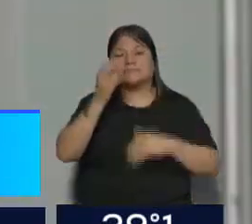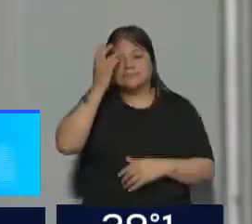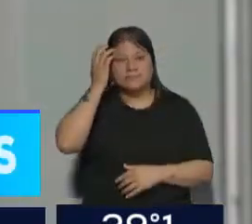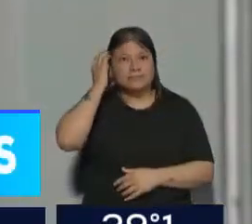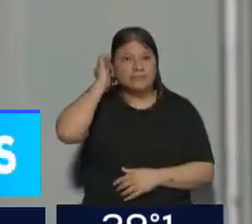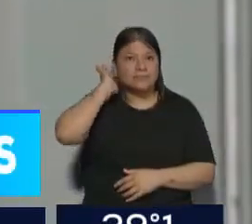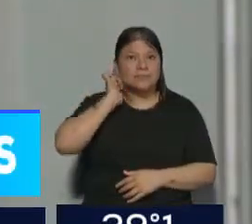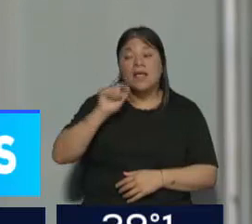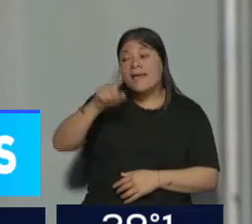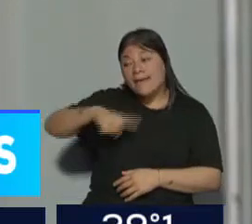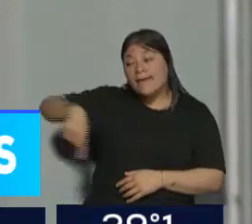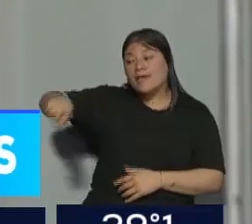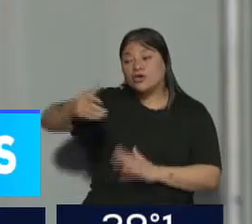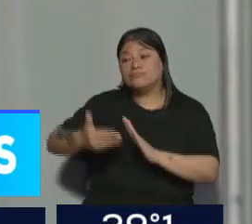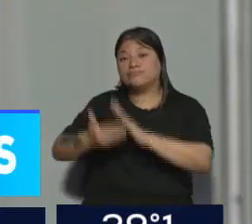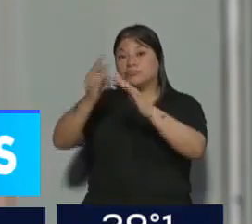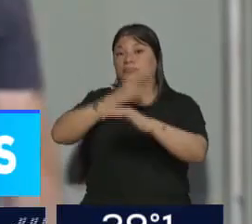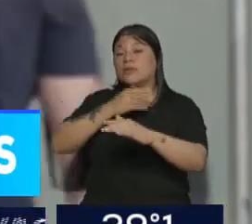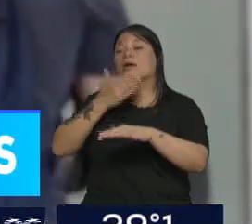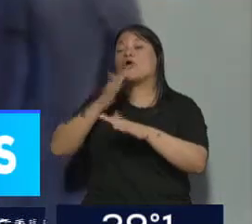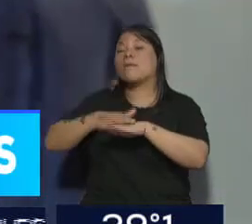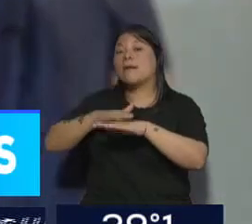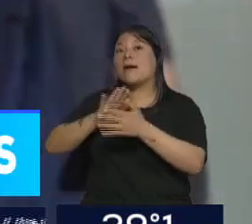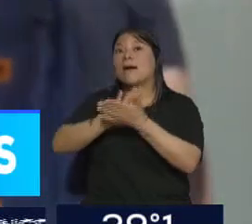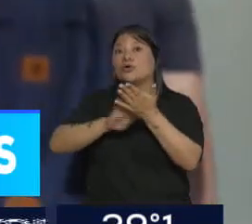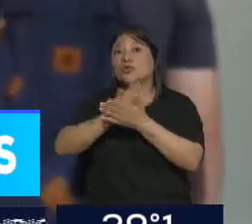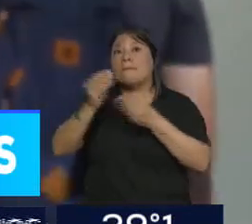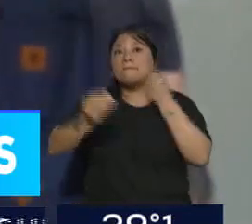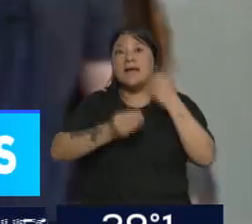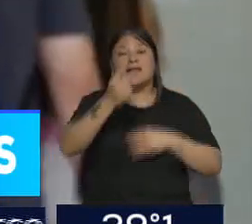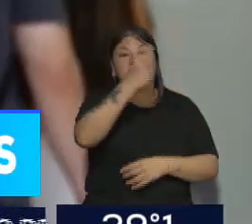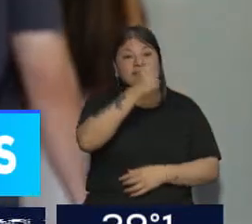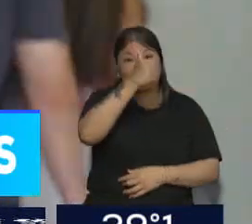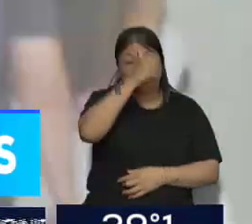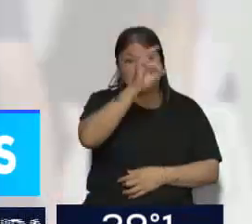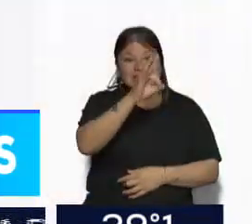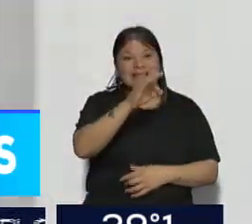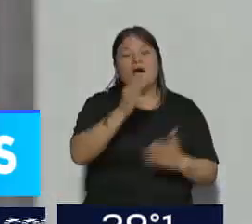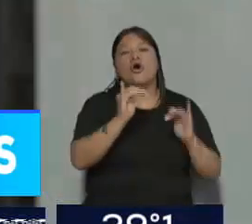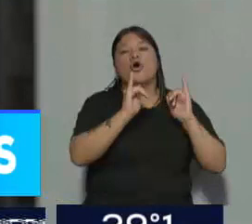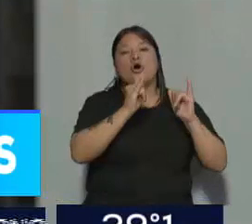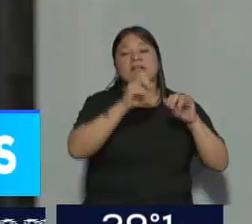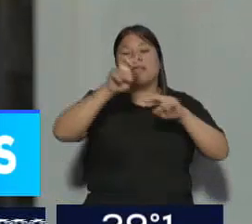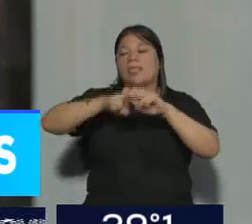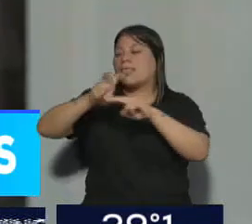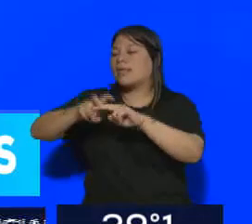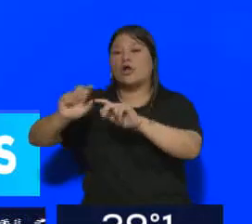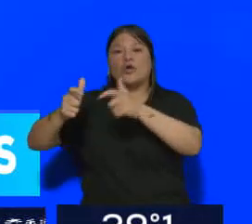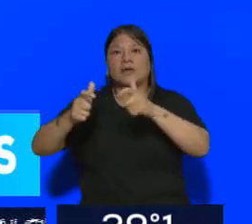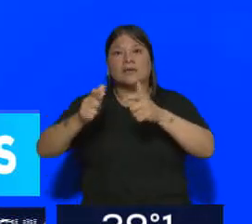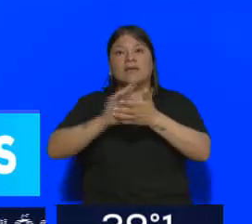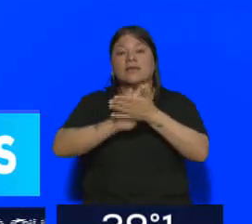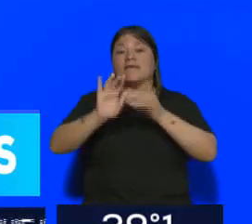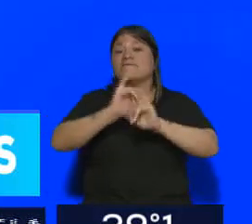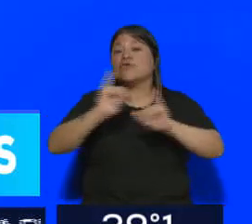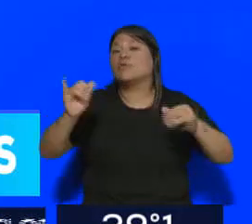comprometieron a buscar soluciones para los 160 chicos que quedaron sin bancos en esta primera instancia la información sería